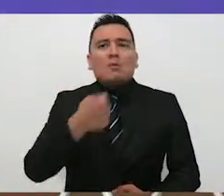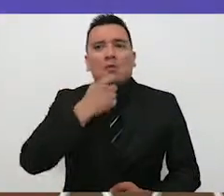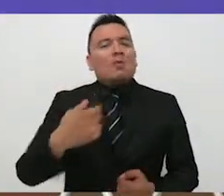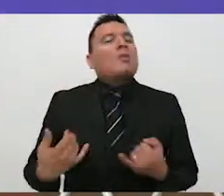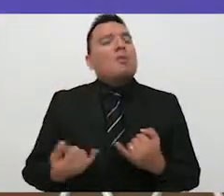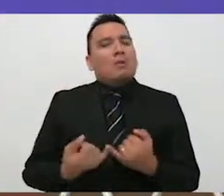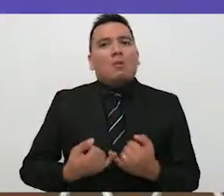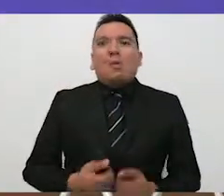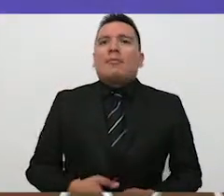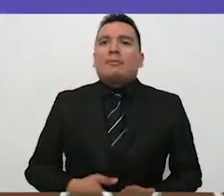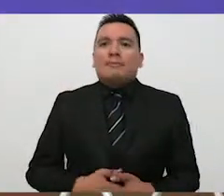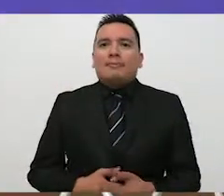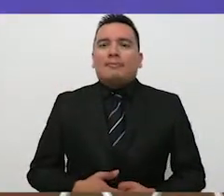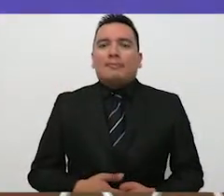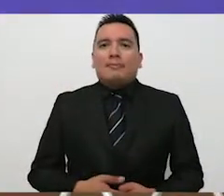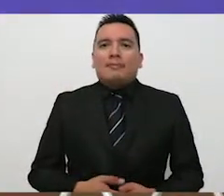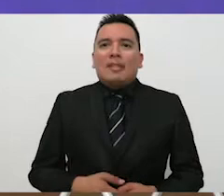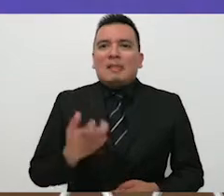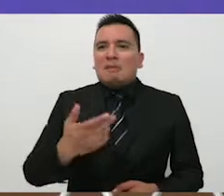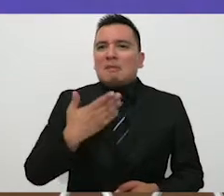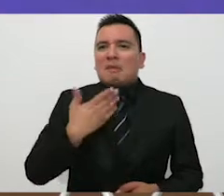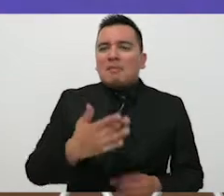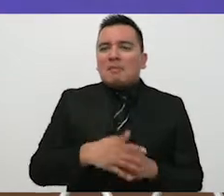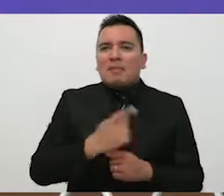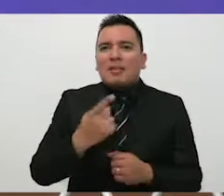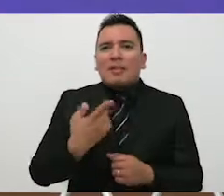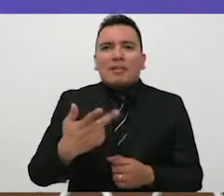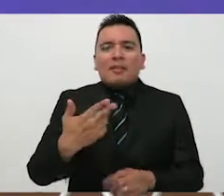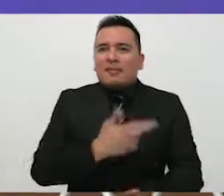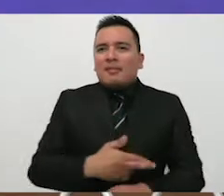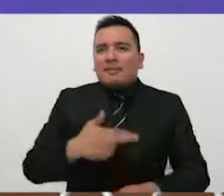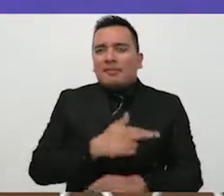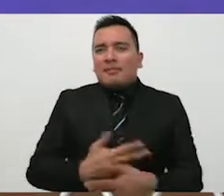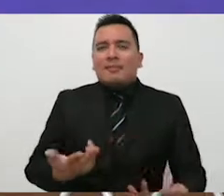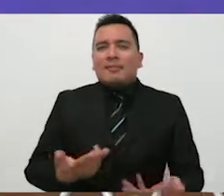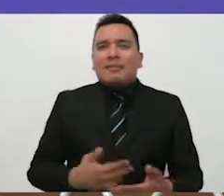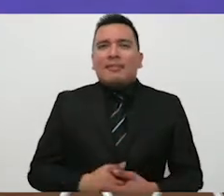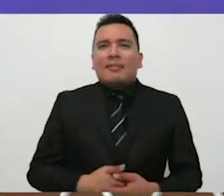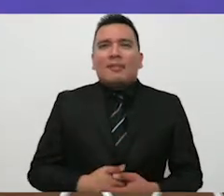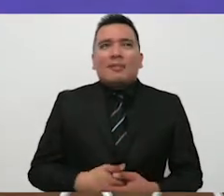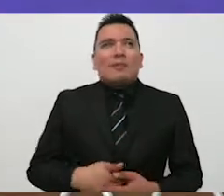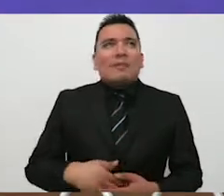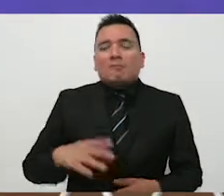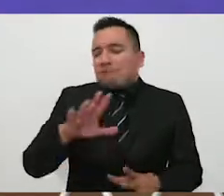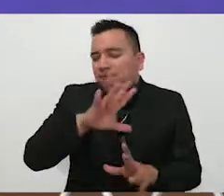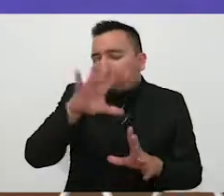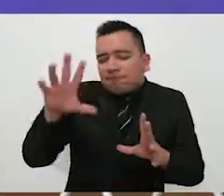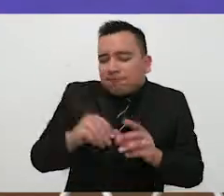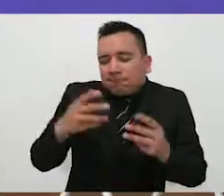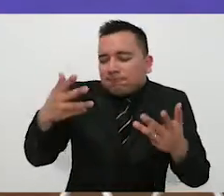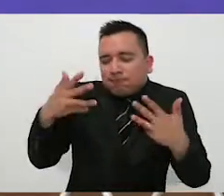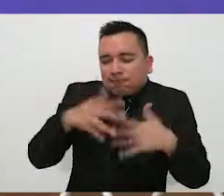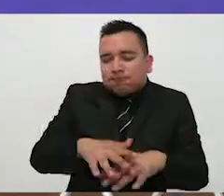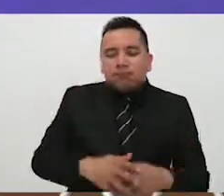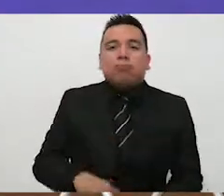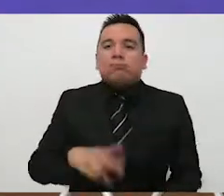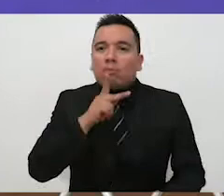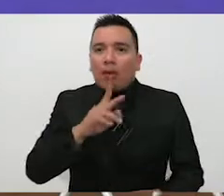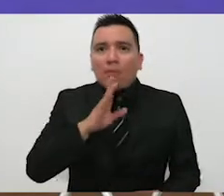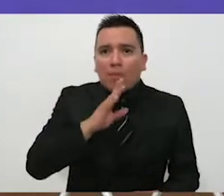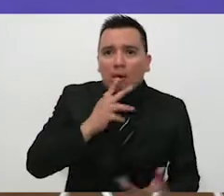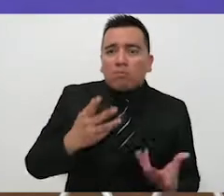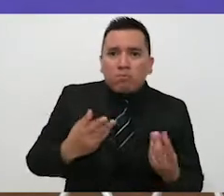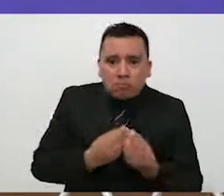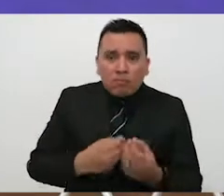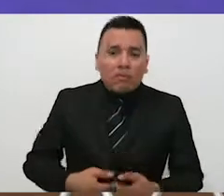Es bien padre porque es un programa integral. Participan padres de familia, participan autoridades